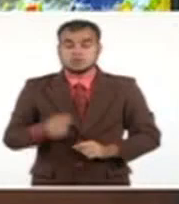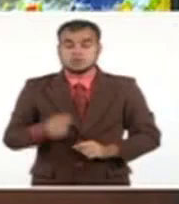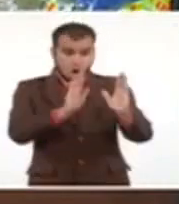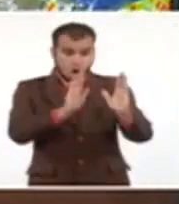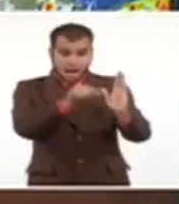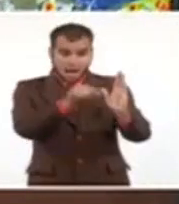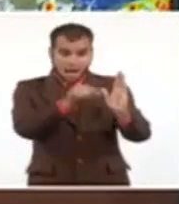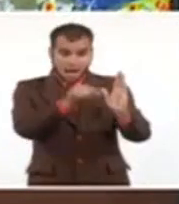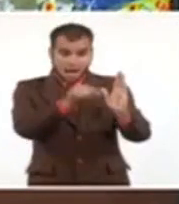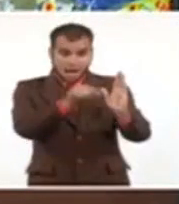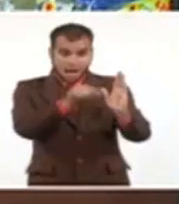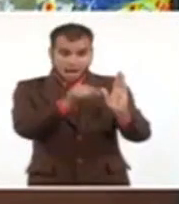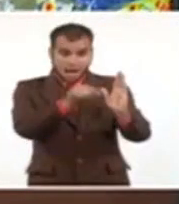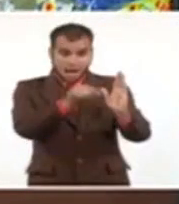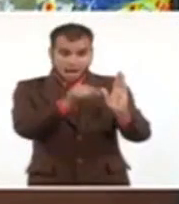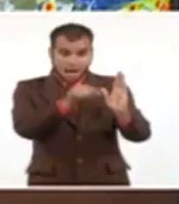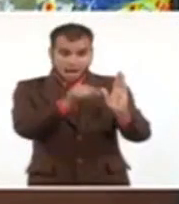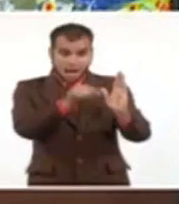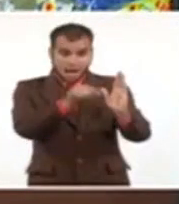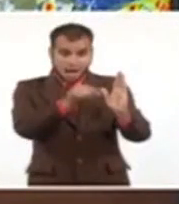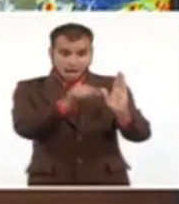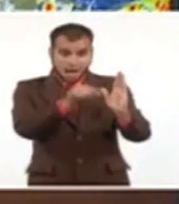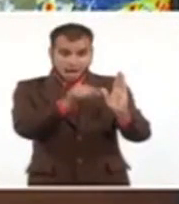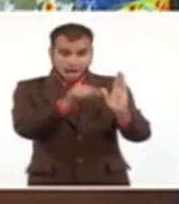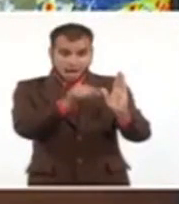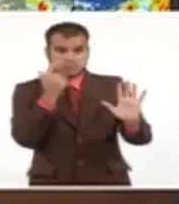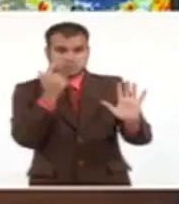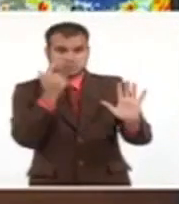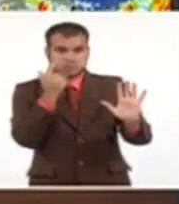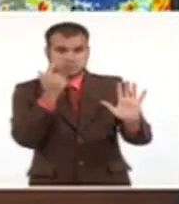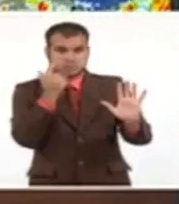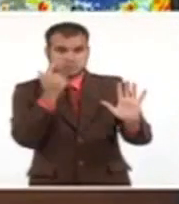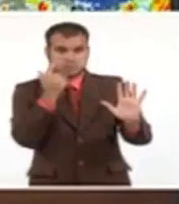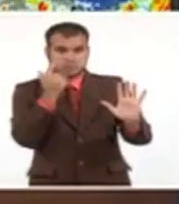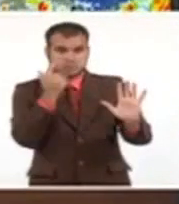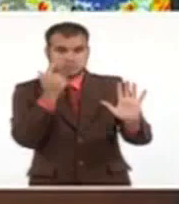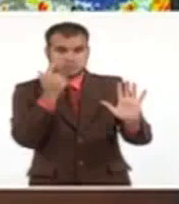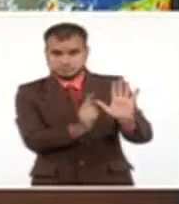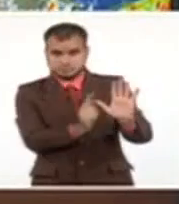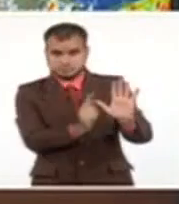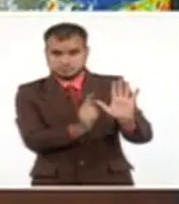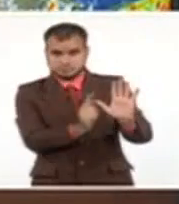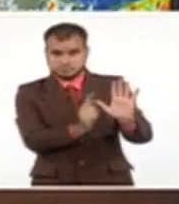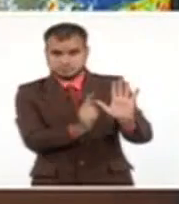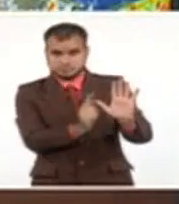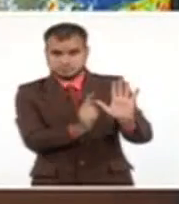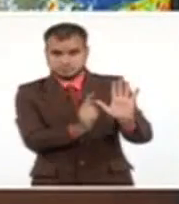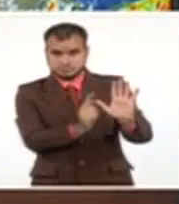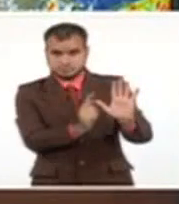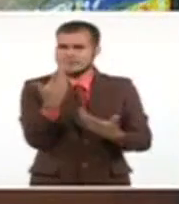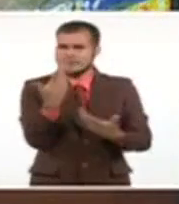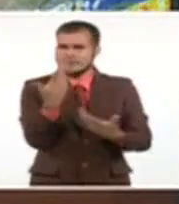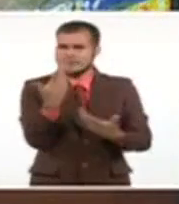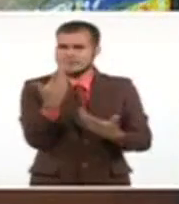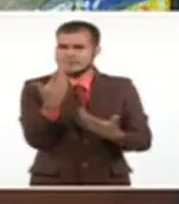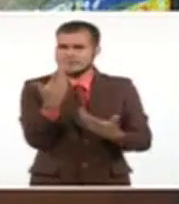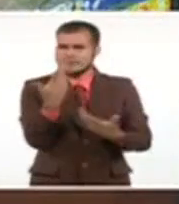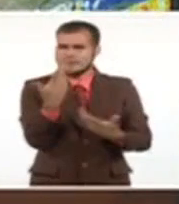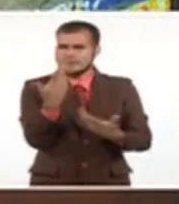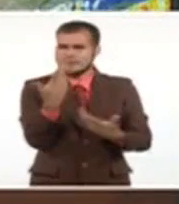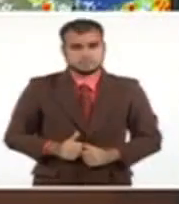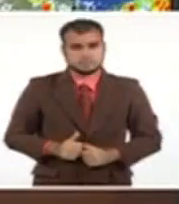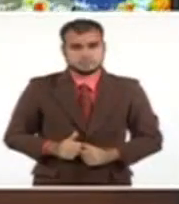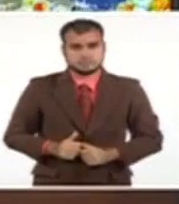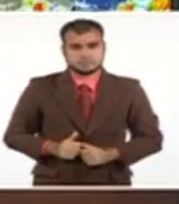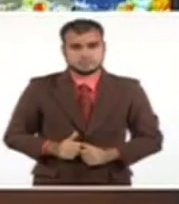el sudeste. Los vientos máximos se mantienen en 110 kilómetros por hora. Pero la presión atmosférica en el centro